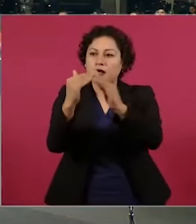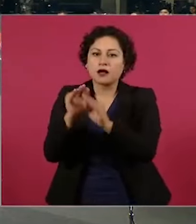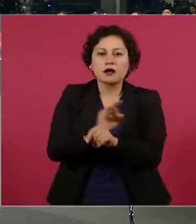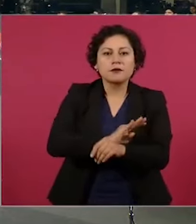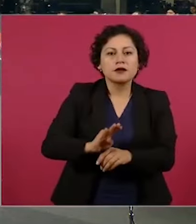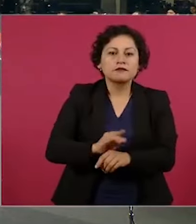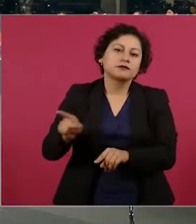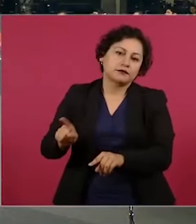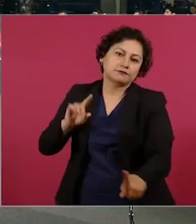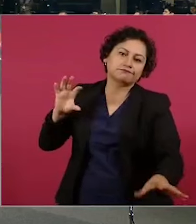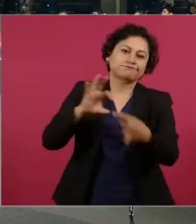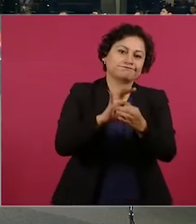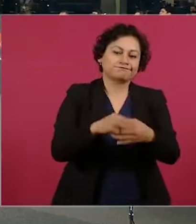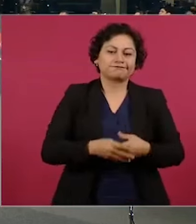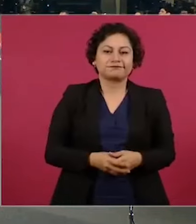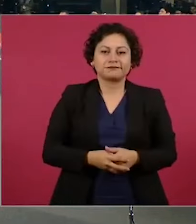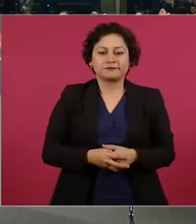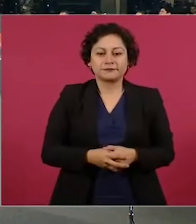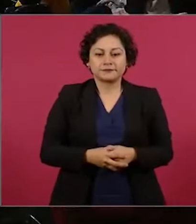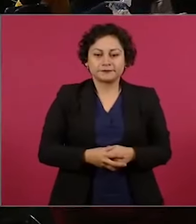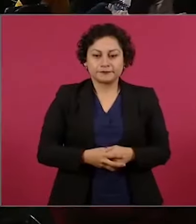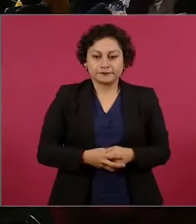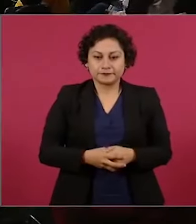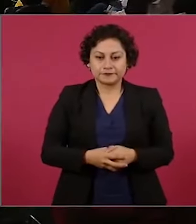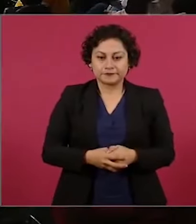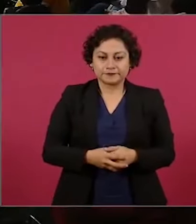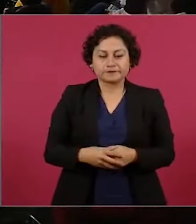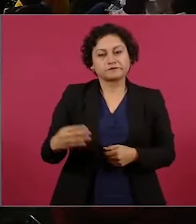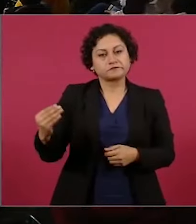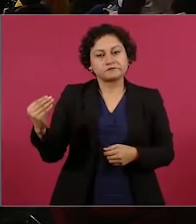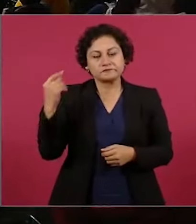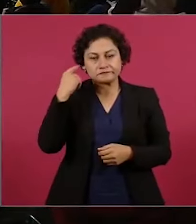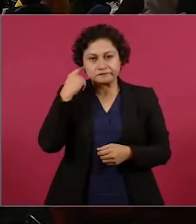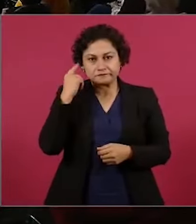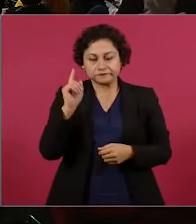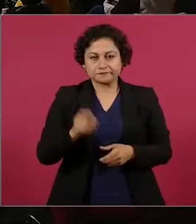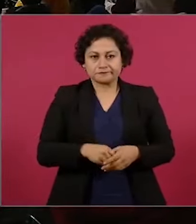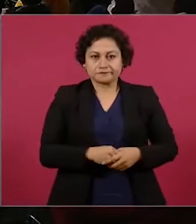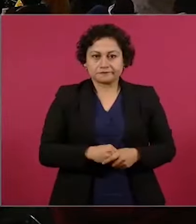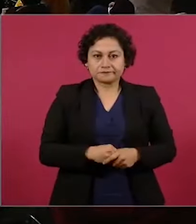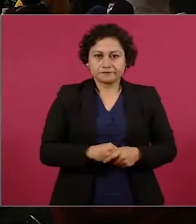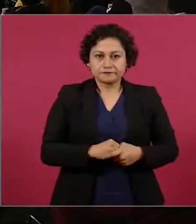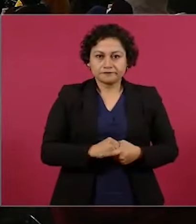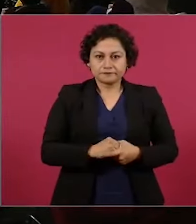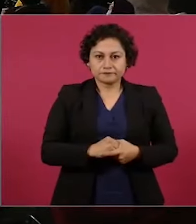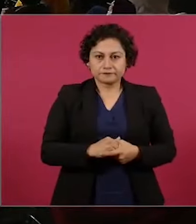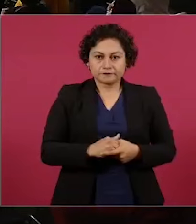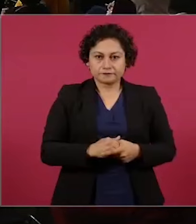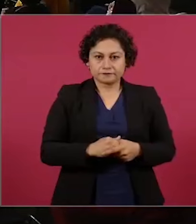usuario que va a controlar la vivienda en estos 10 años